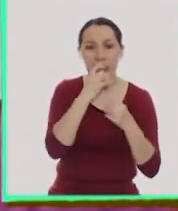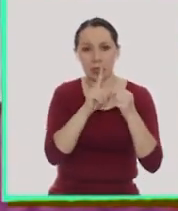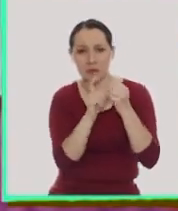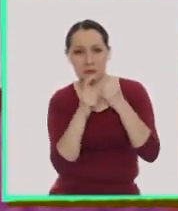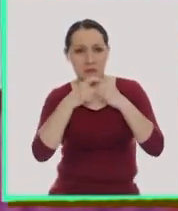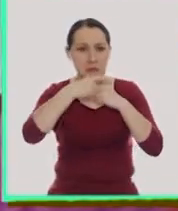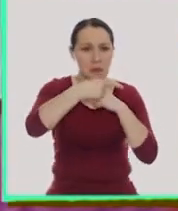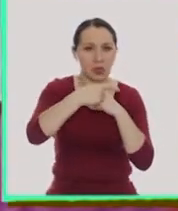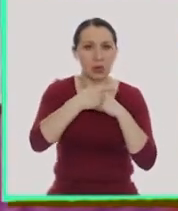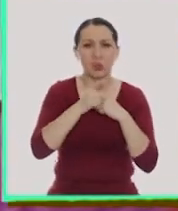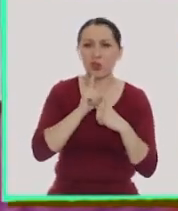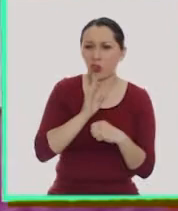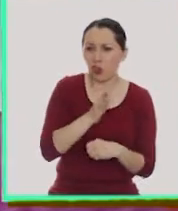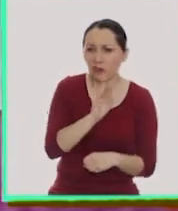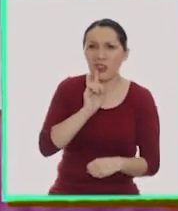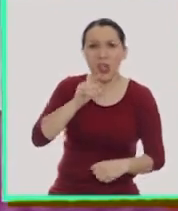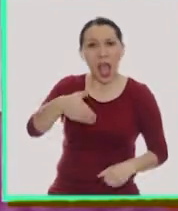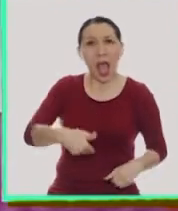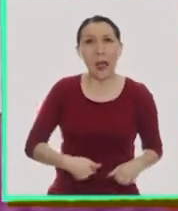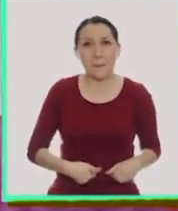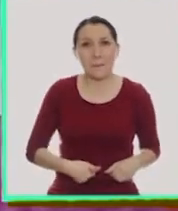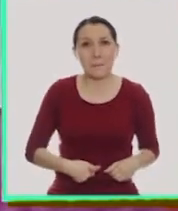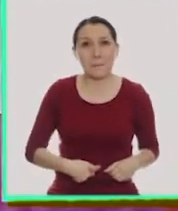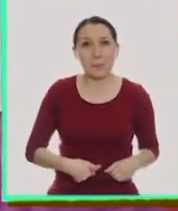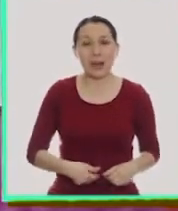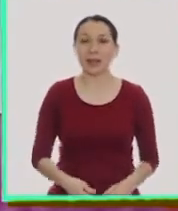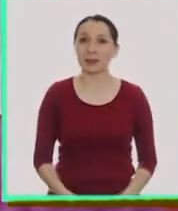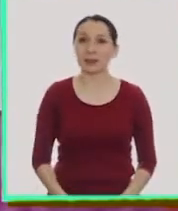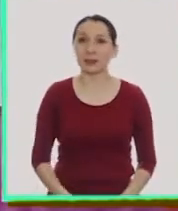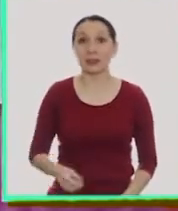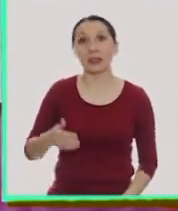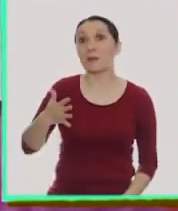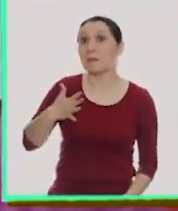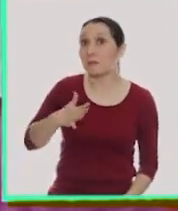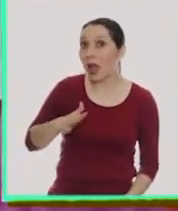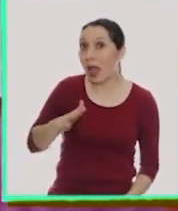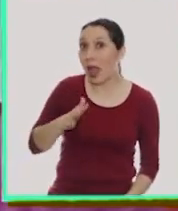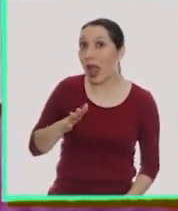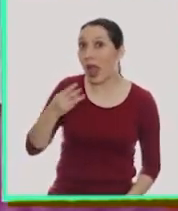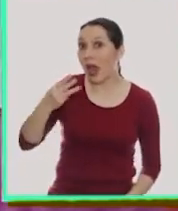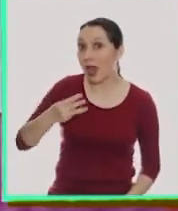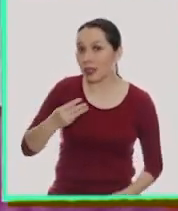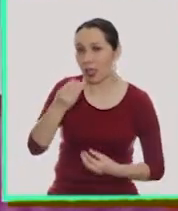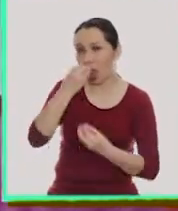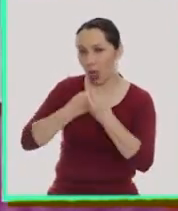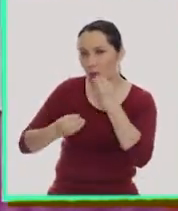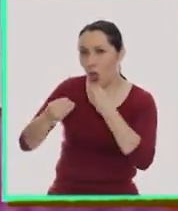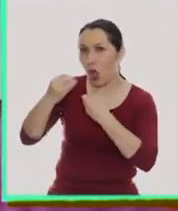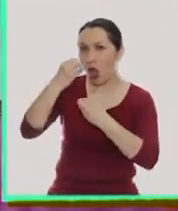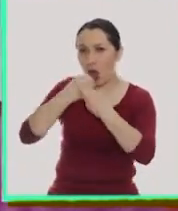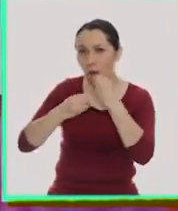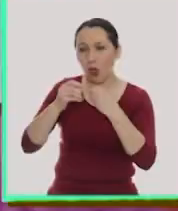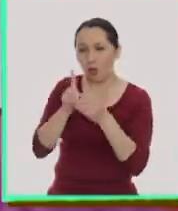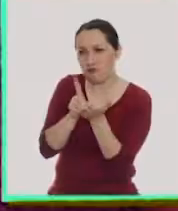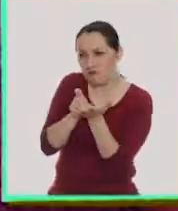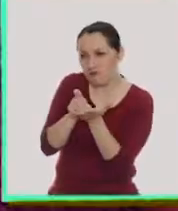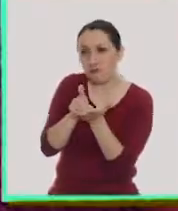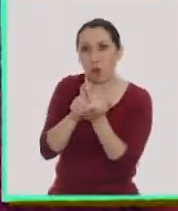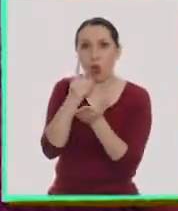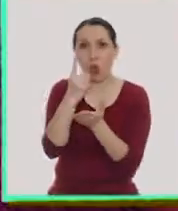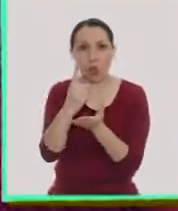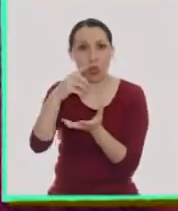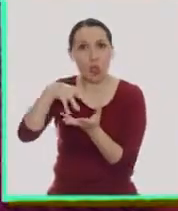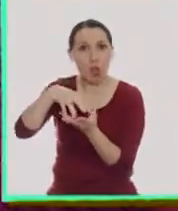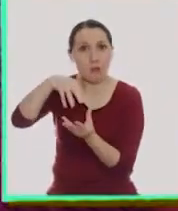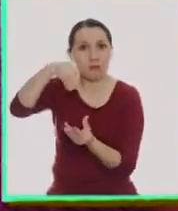manzana. Pero todavía tenía hambre. El martes comió y comió y atravesó